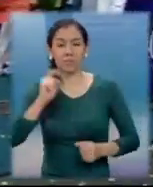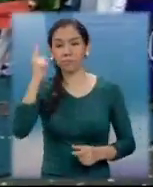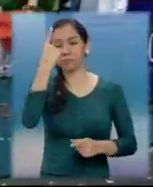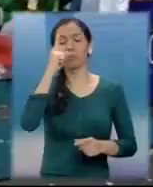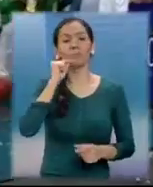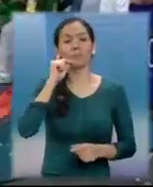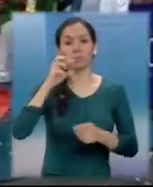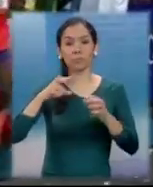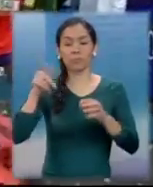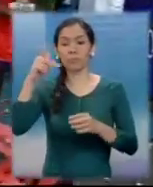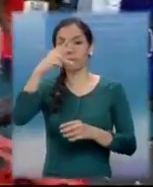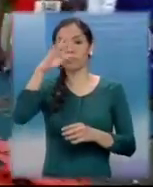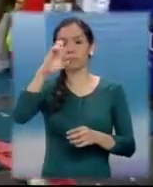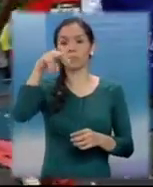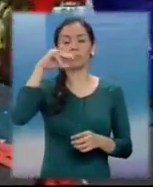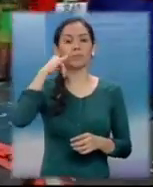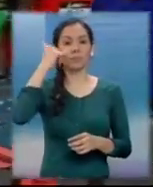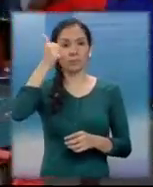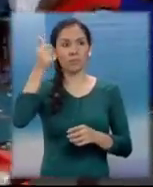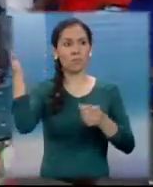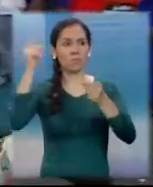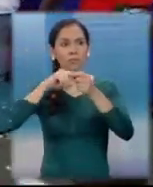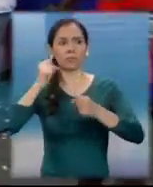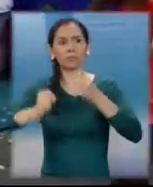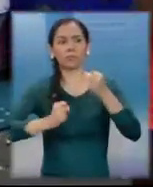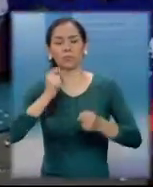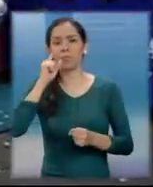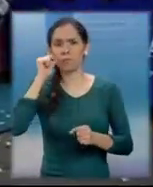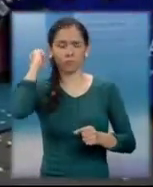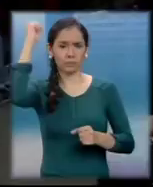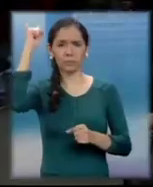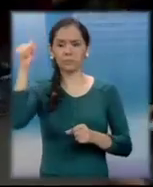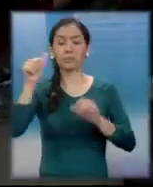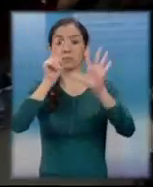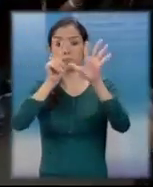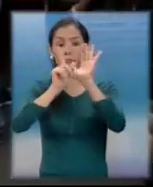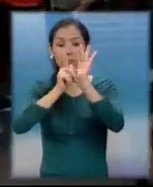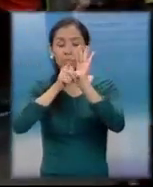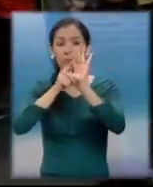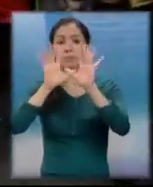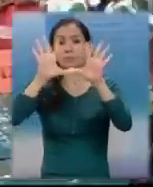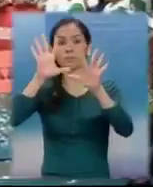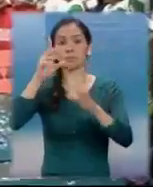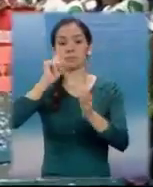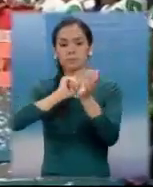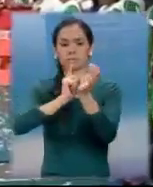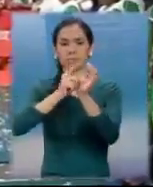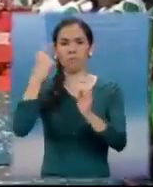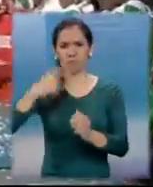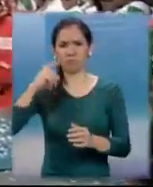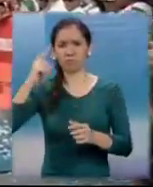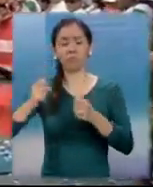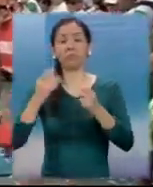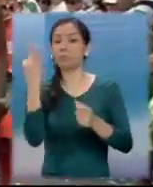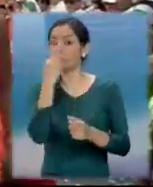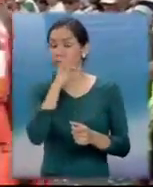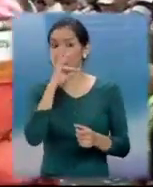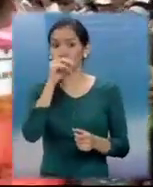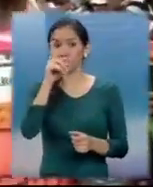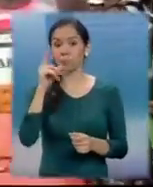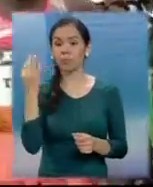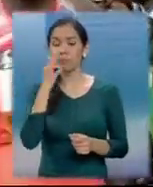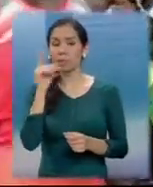Scandie de Kenia quien hizo un tiempo de una hora con 7 minutos 10 segundos en la rama masculina. Y en la rama femenina